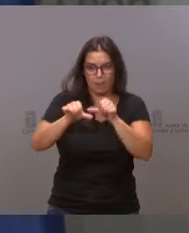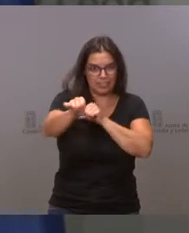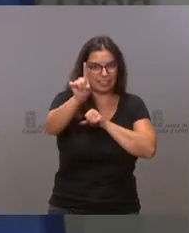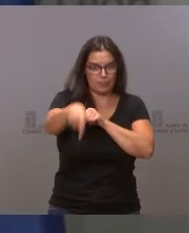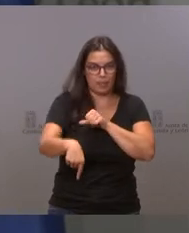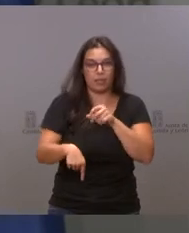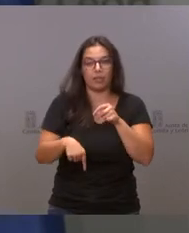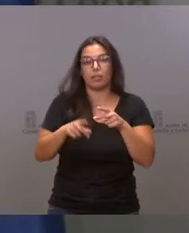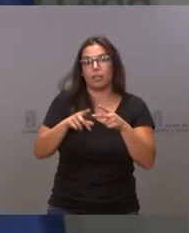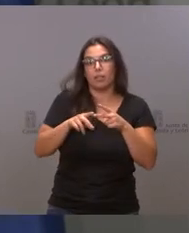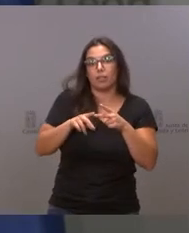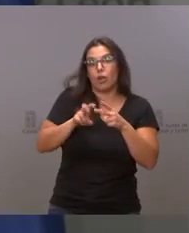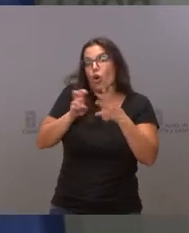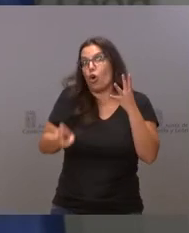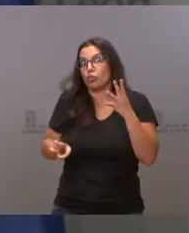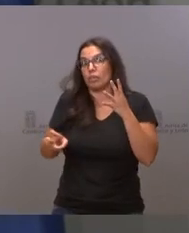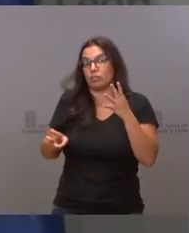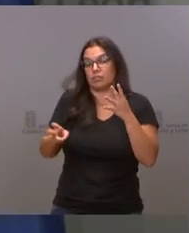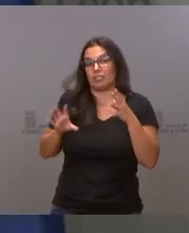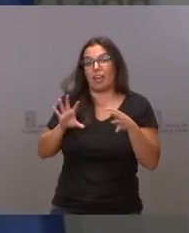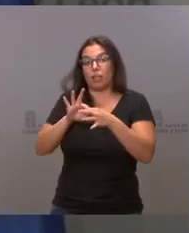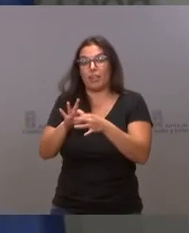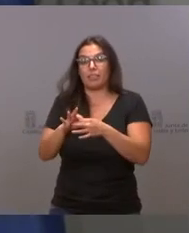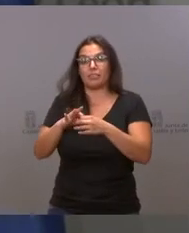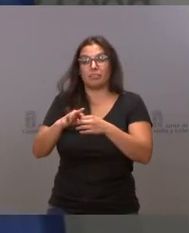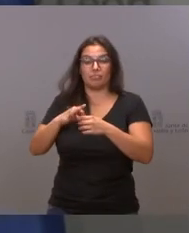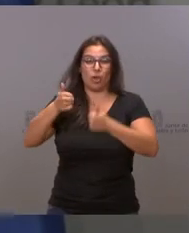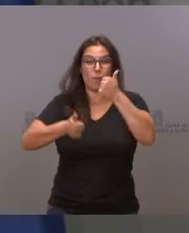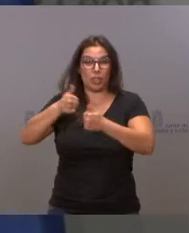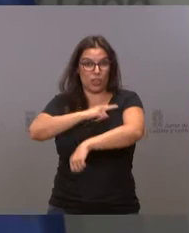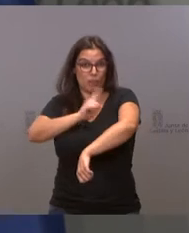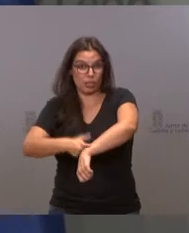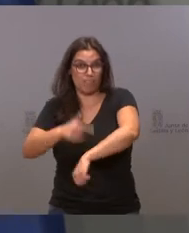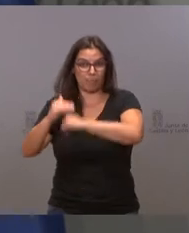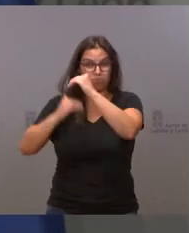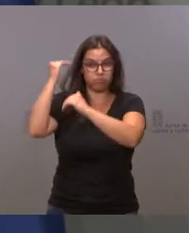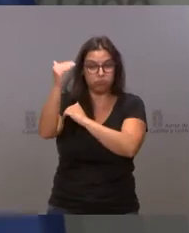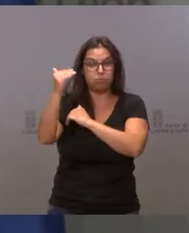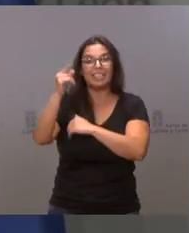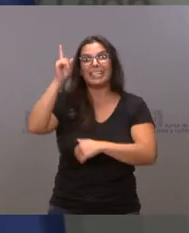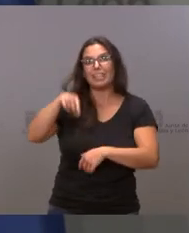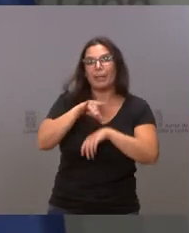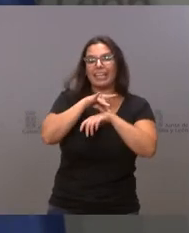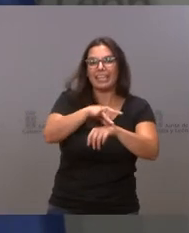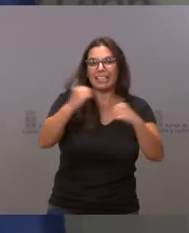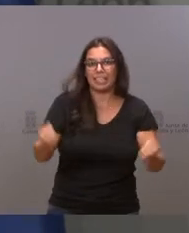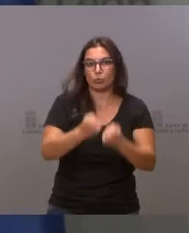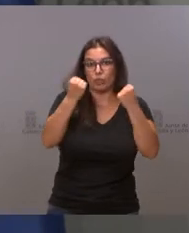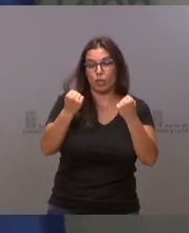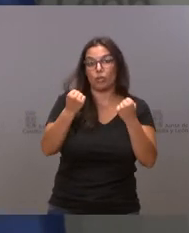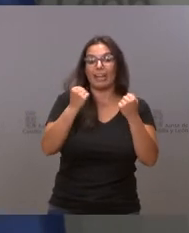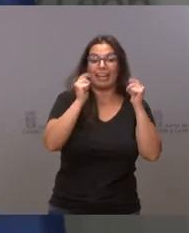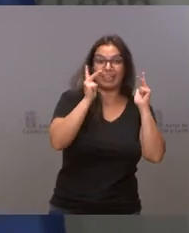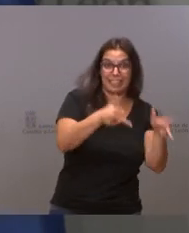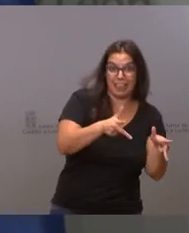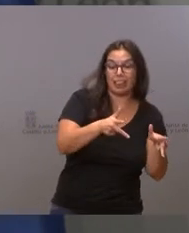y aquellas que corresponden a las competiciones de alto nivel y las guías de actuación tanto en residencias como